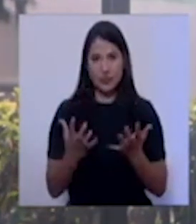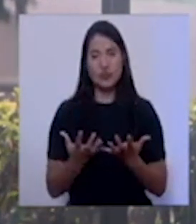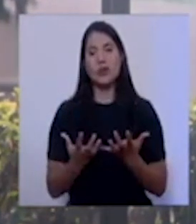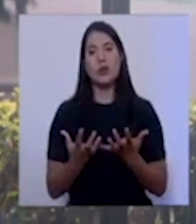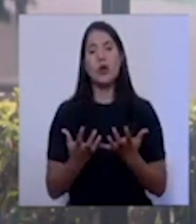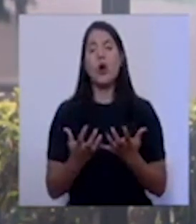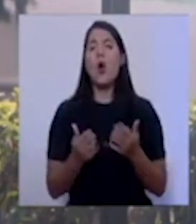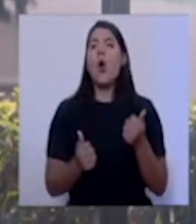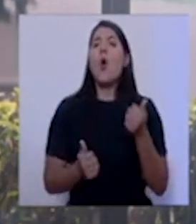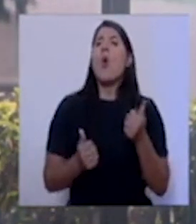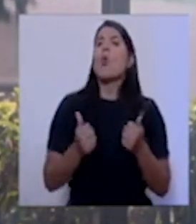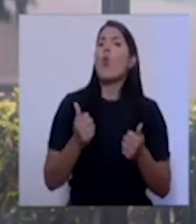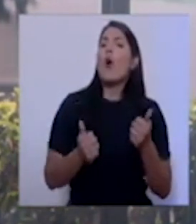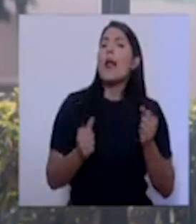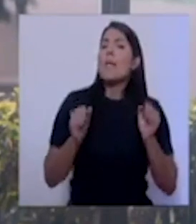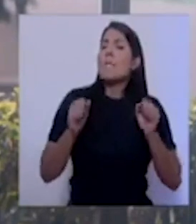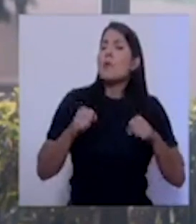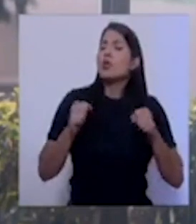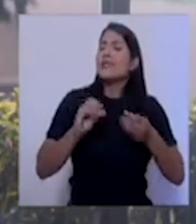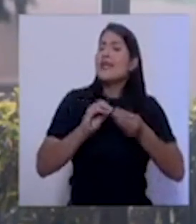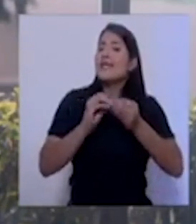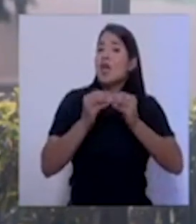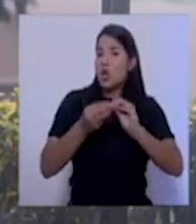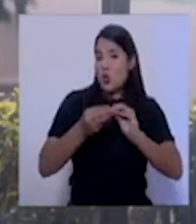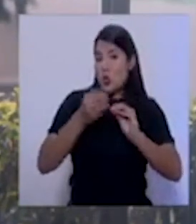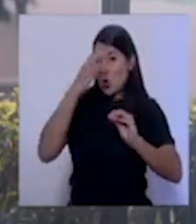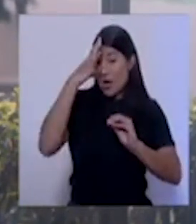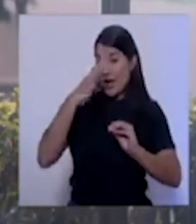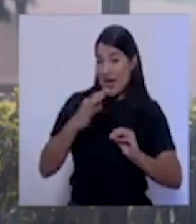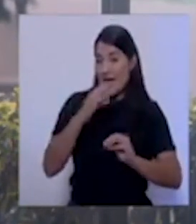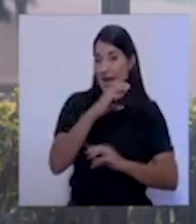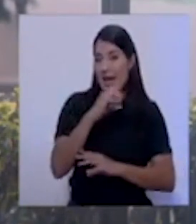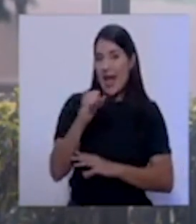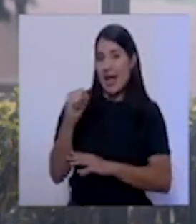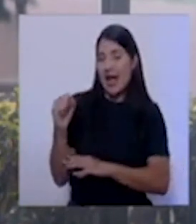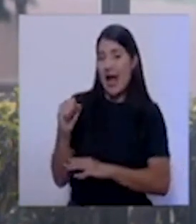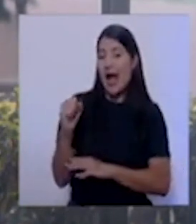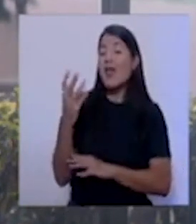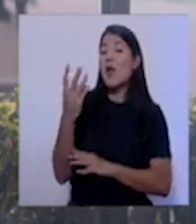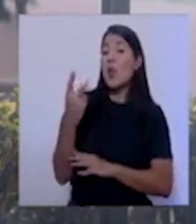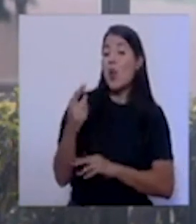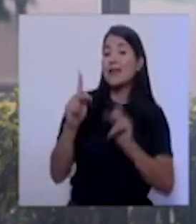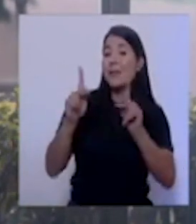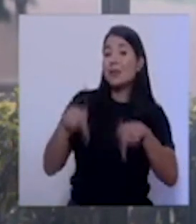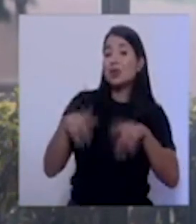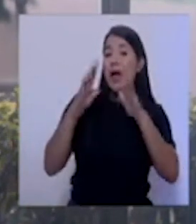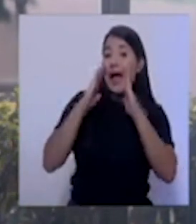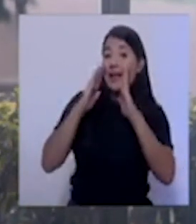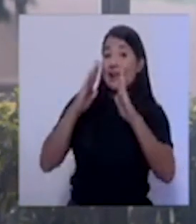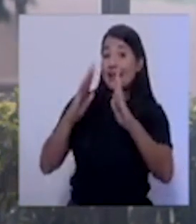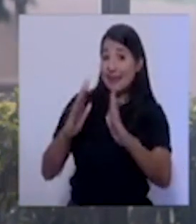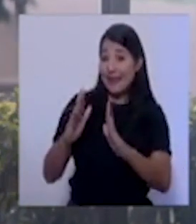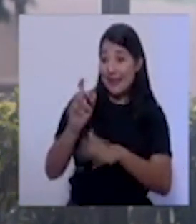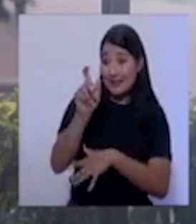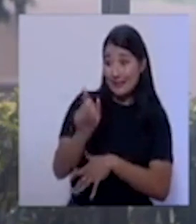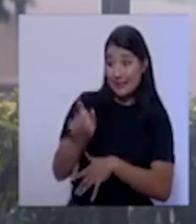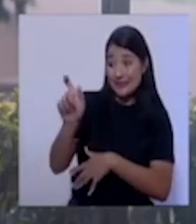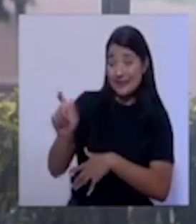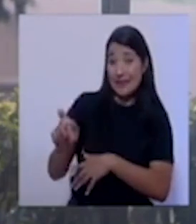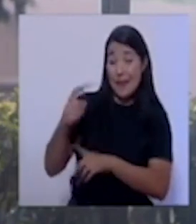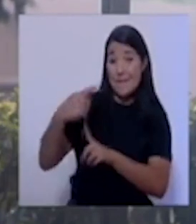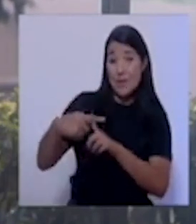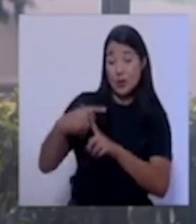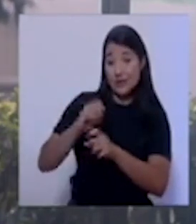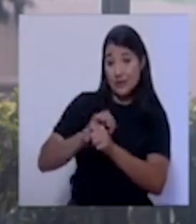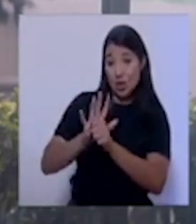cifra estimada por la caja de personas atendidas, pacientes positivos COVID, en